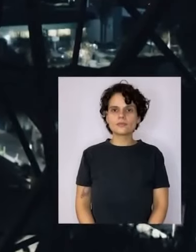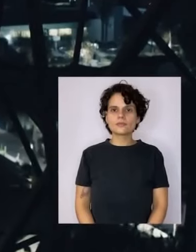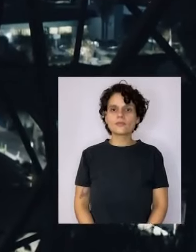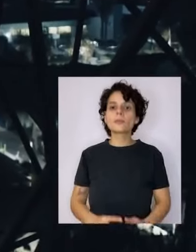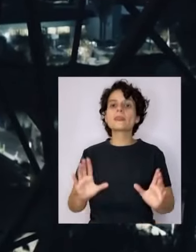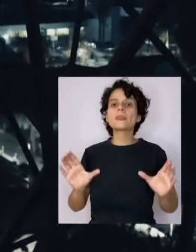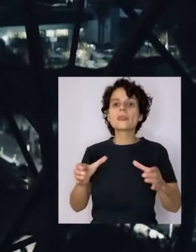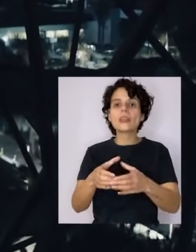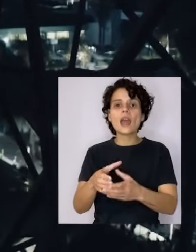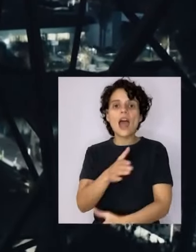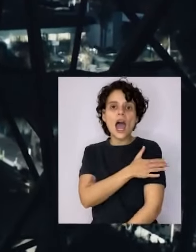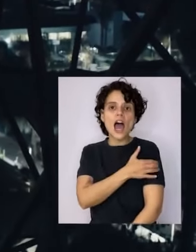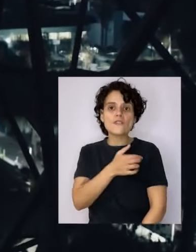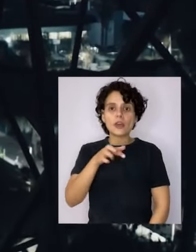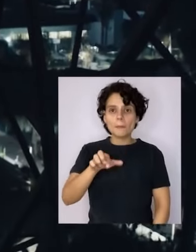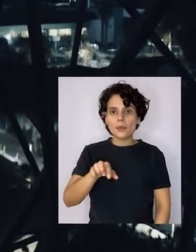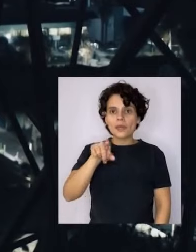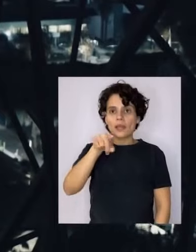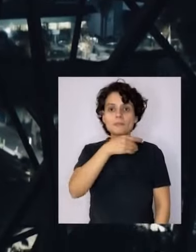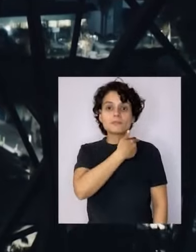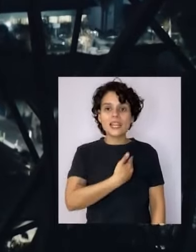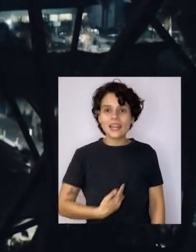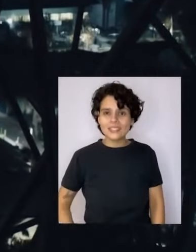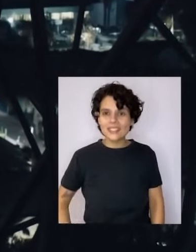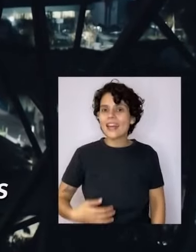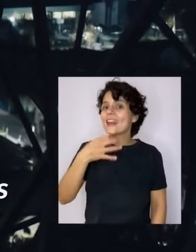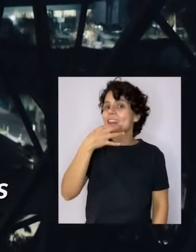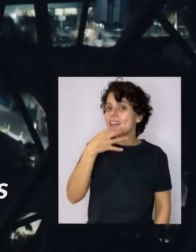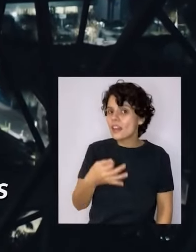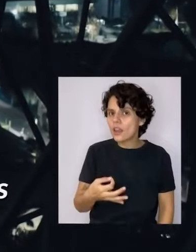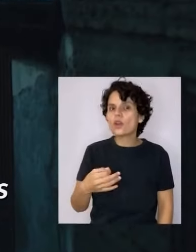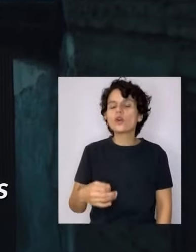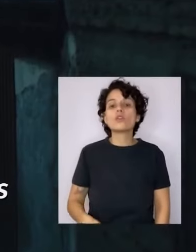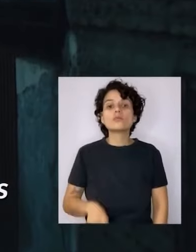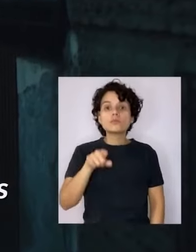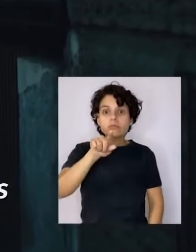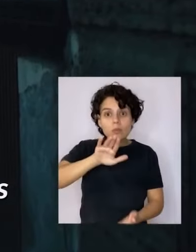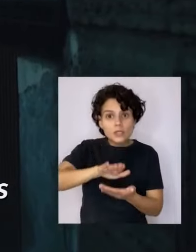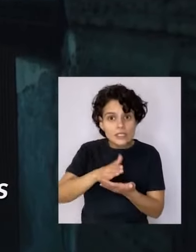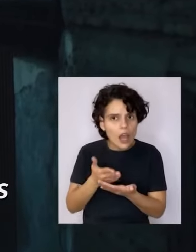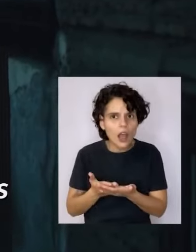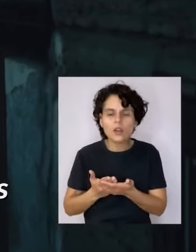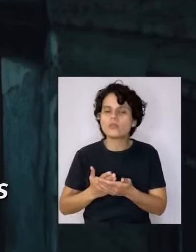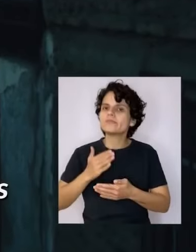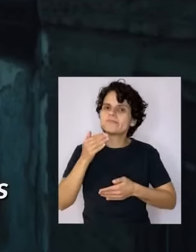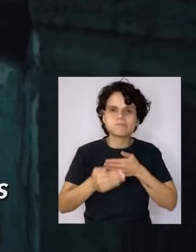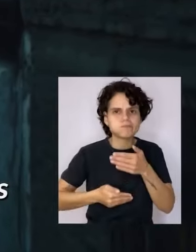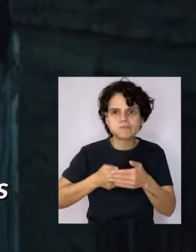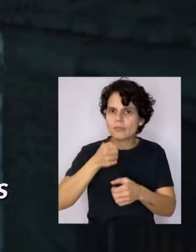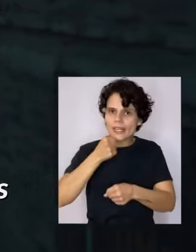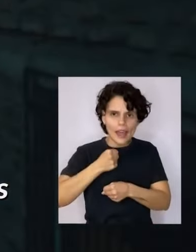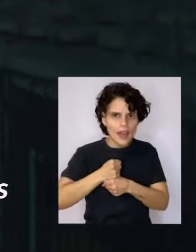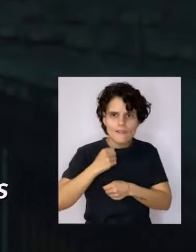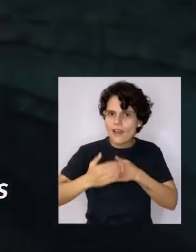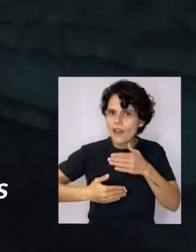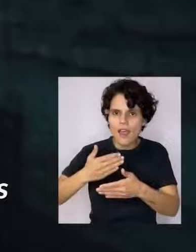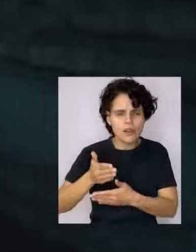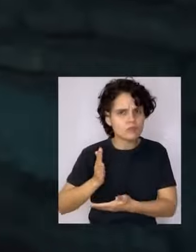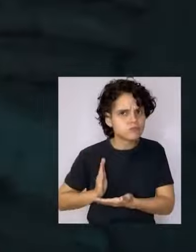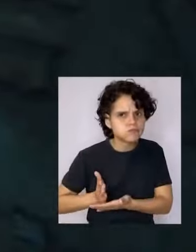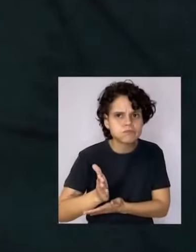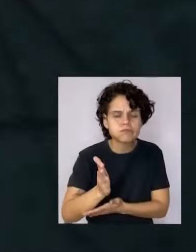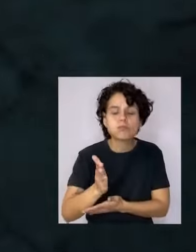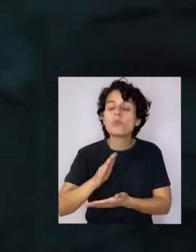La presidenta de la asociación de AFP aseguró que tenemos que potenciarnos como activos mientras la salud nos permita.